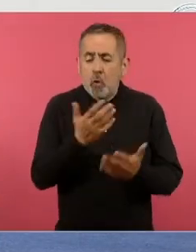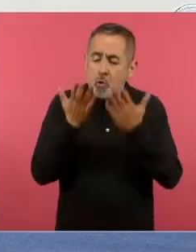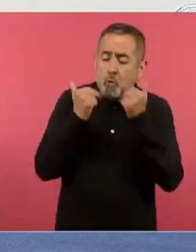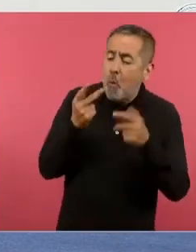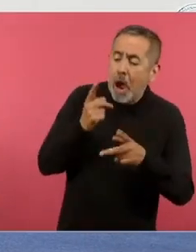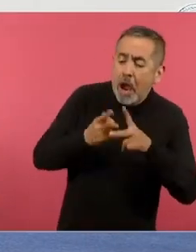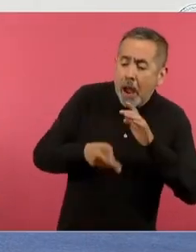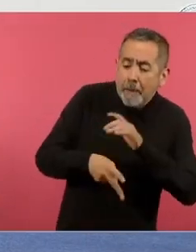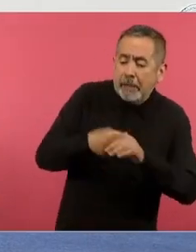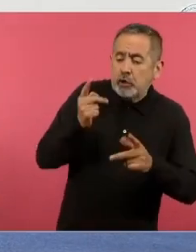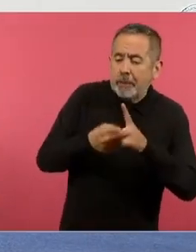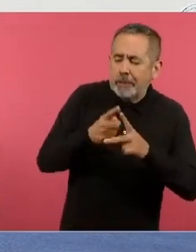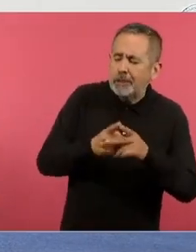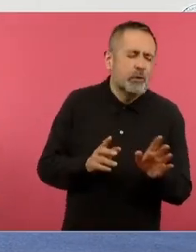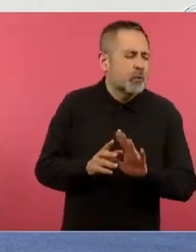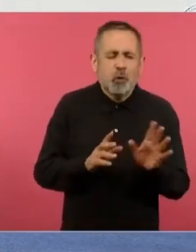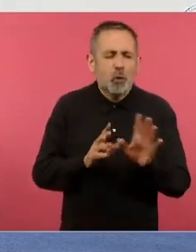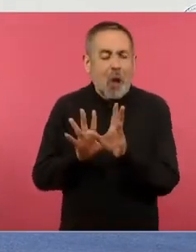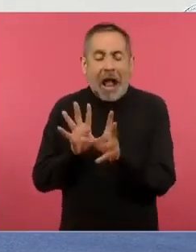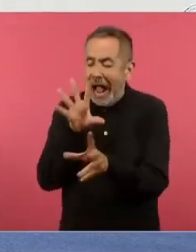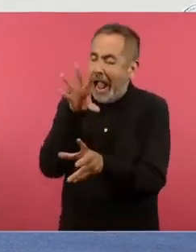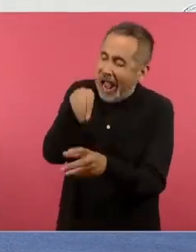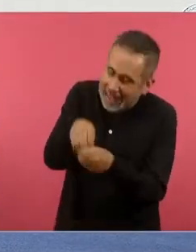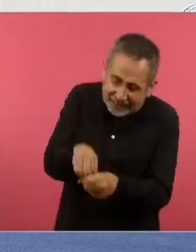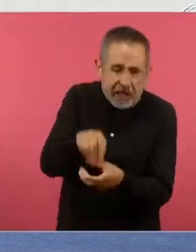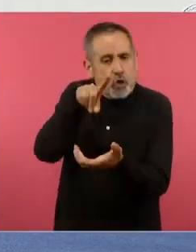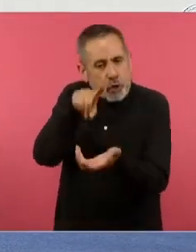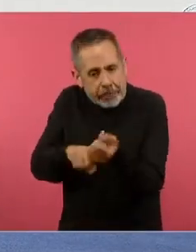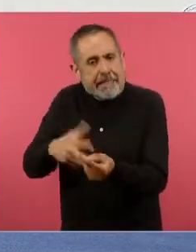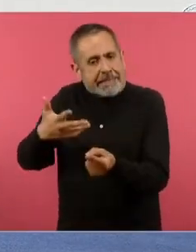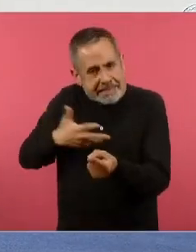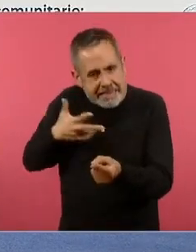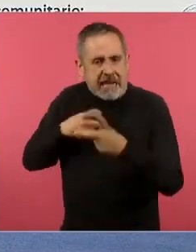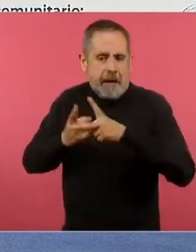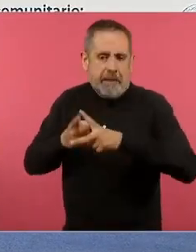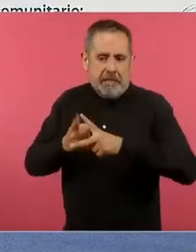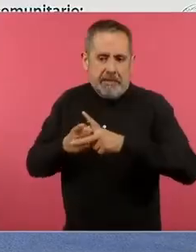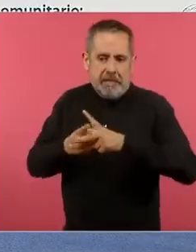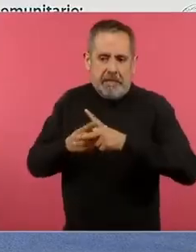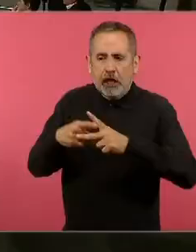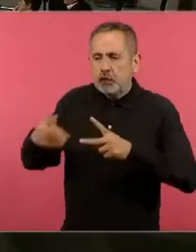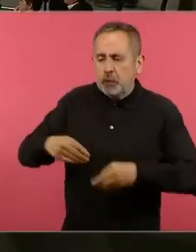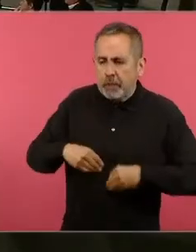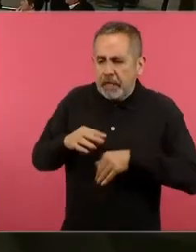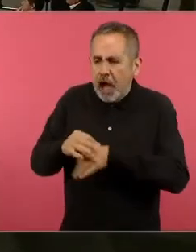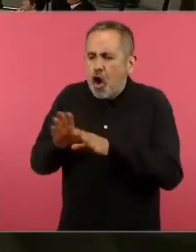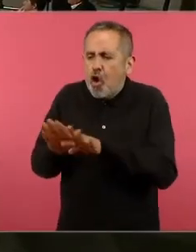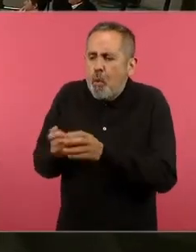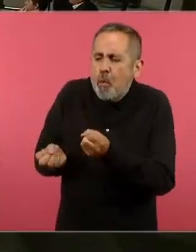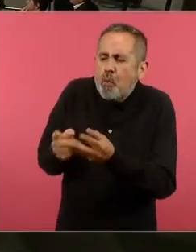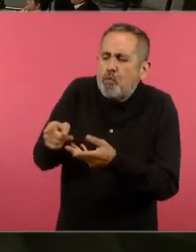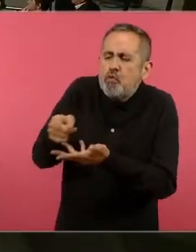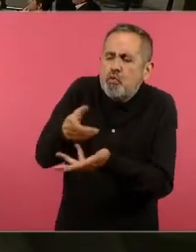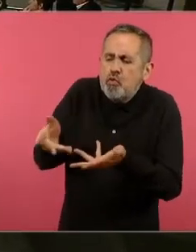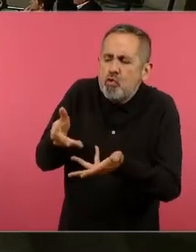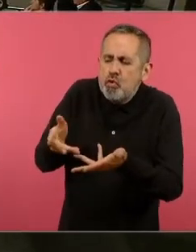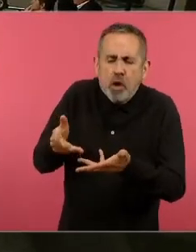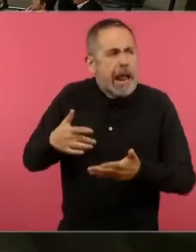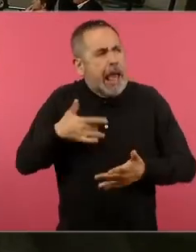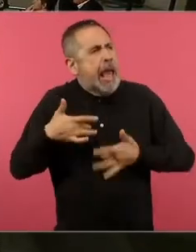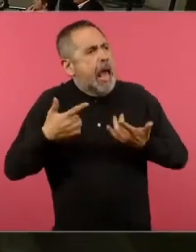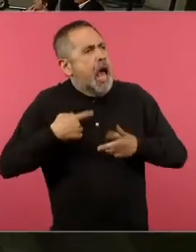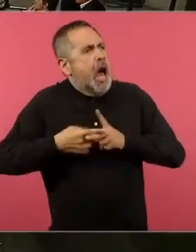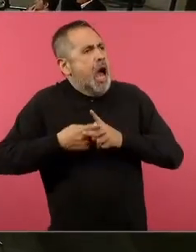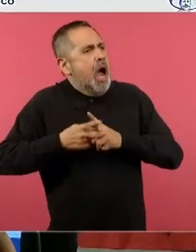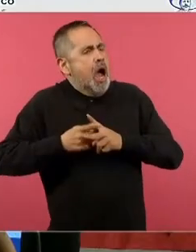matemáticas están presentadas en torno a la vida del niño y esto esto es lo importante a tener entonces bueno